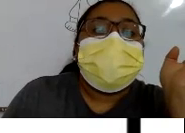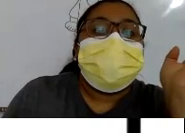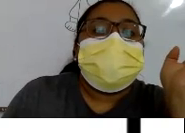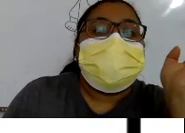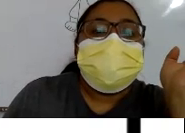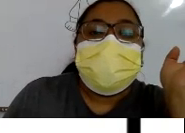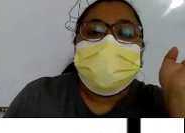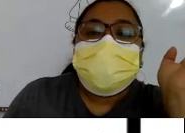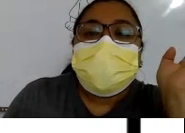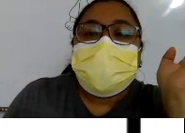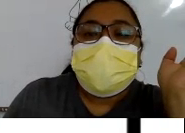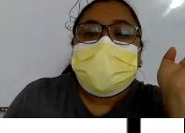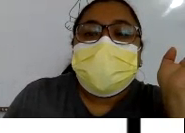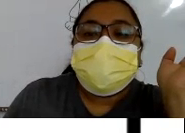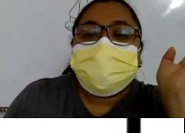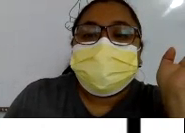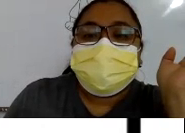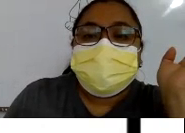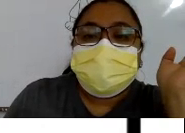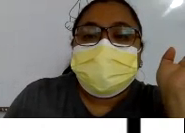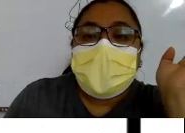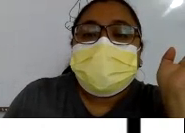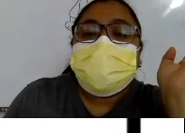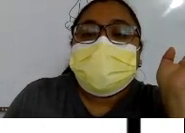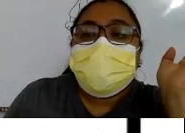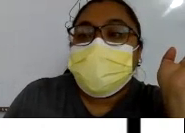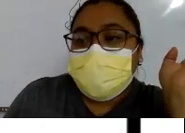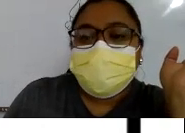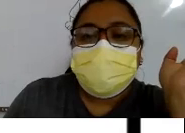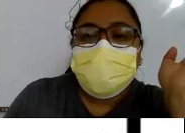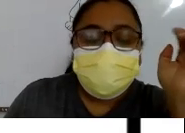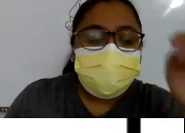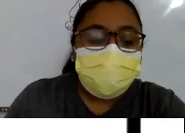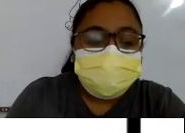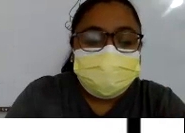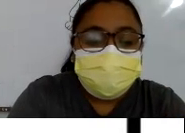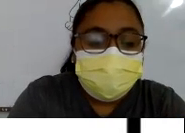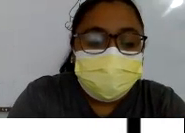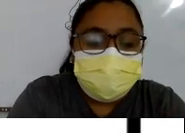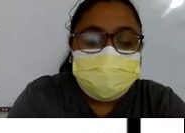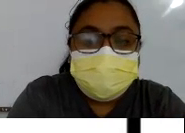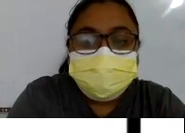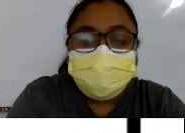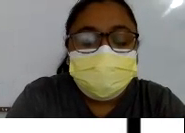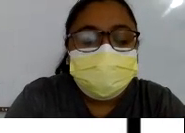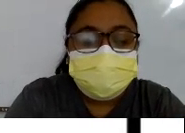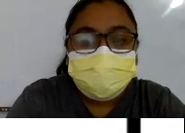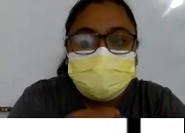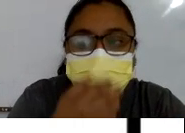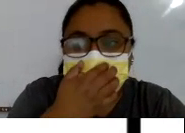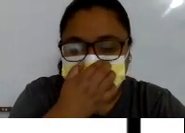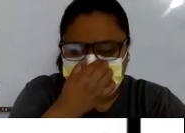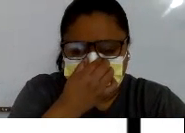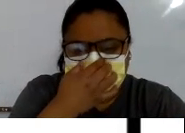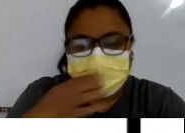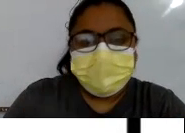Entonces Vamos a Agregar Acá Tiene que Tener orejas ¿Verdad? Vamos a Escribir Orejas Yo se los voy a Escribir